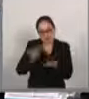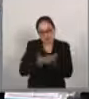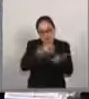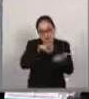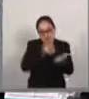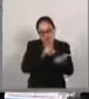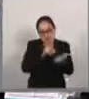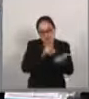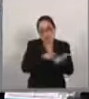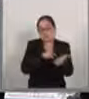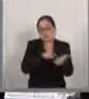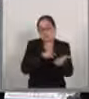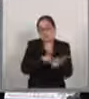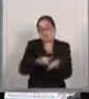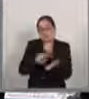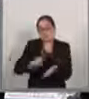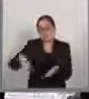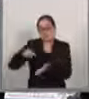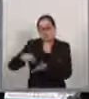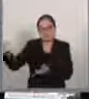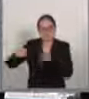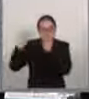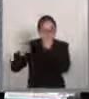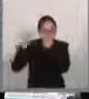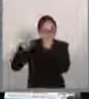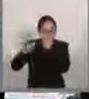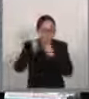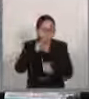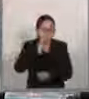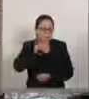En uso de la tribuna, la senadora de la Peña Gómez.